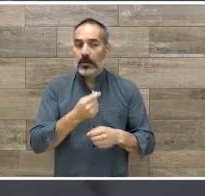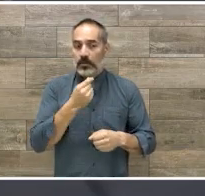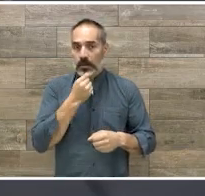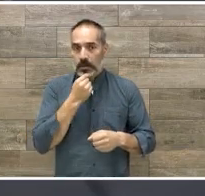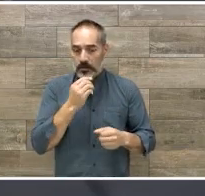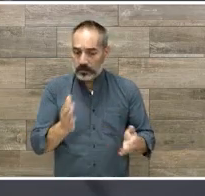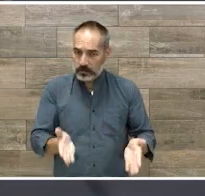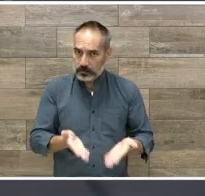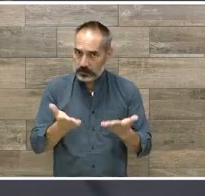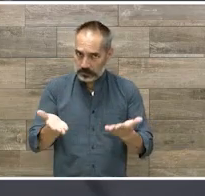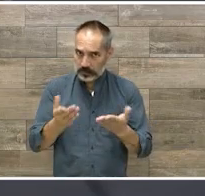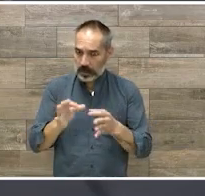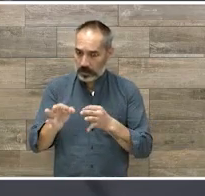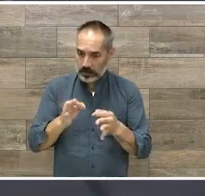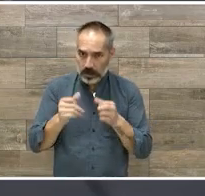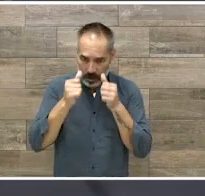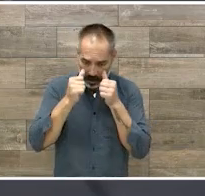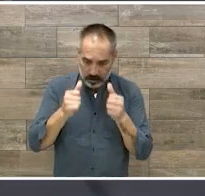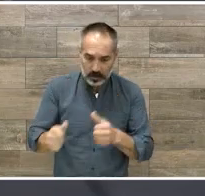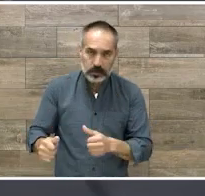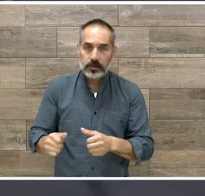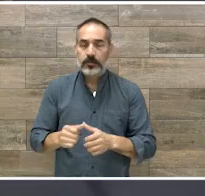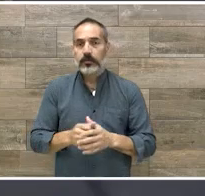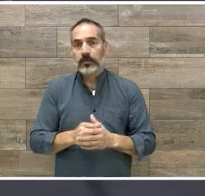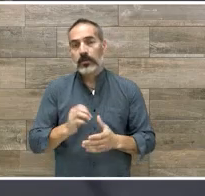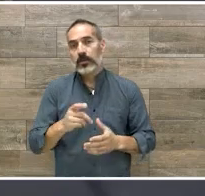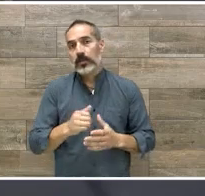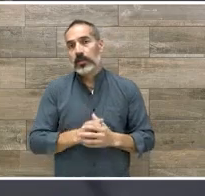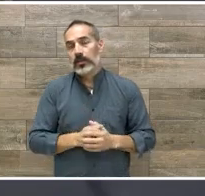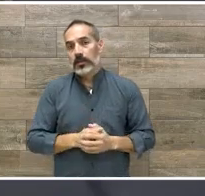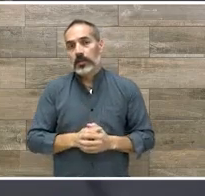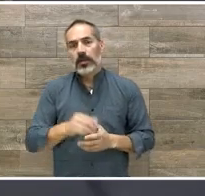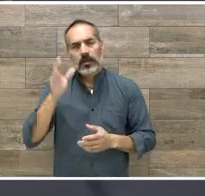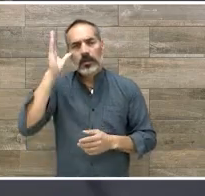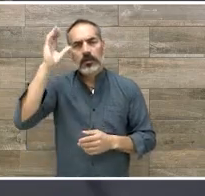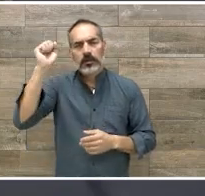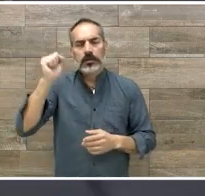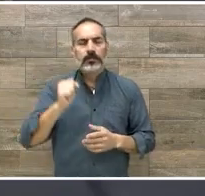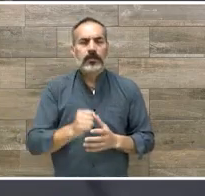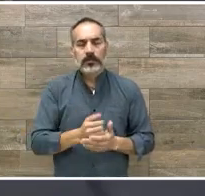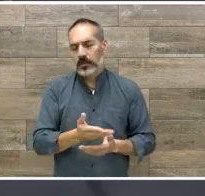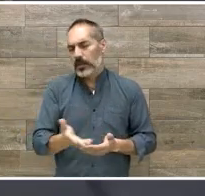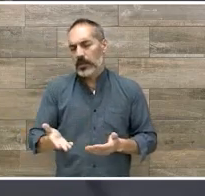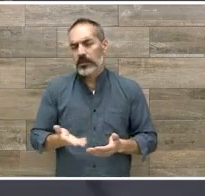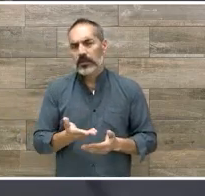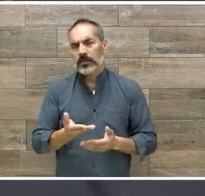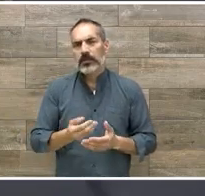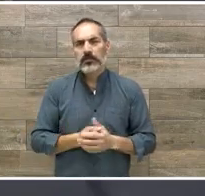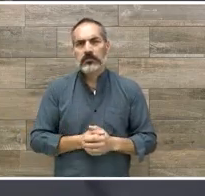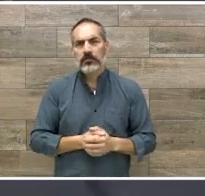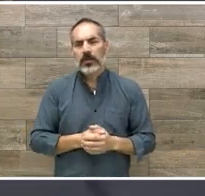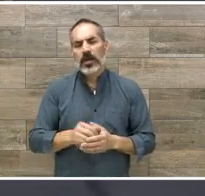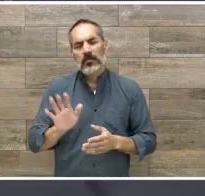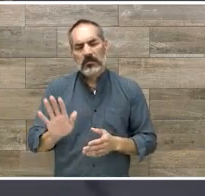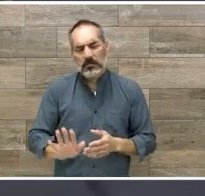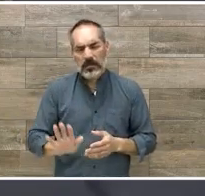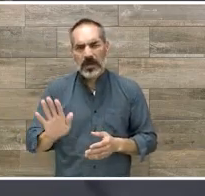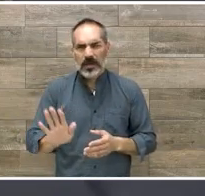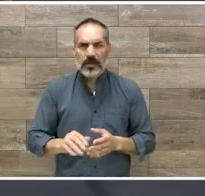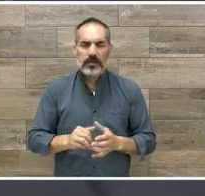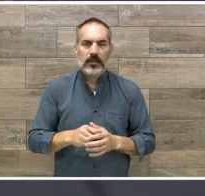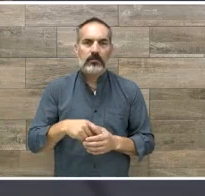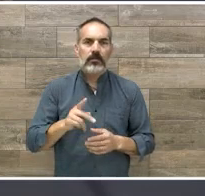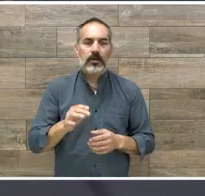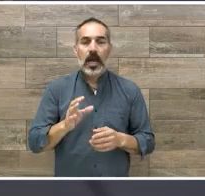conceptos que a lo mejor para el común o el grueso de la población los podemos considerar muy similares pero realmente tienen